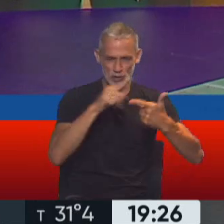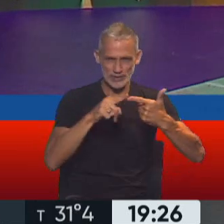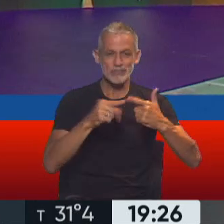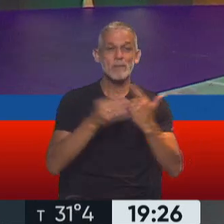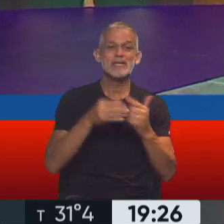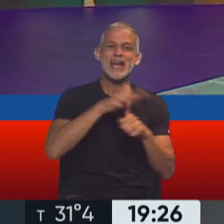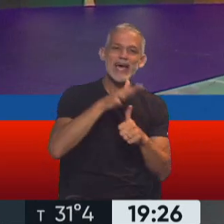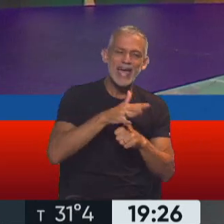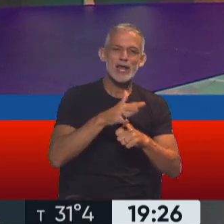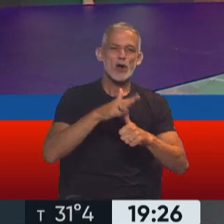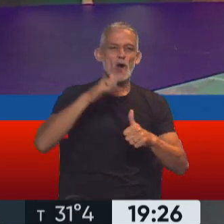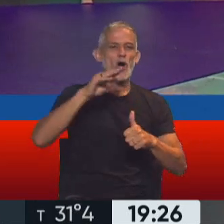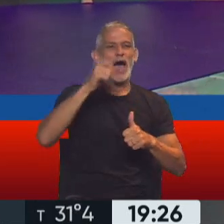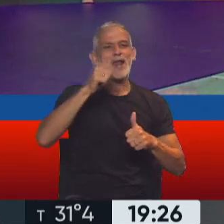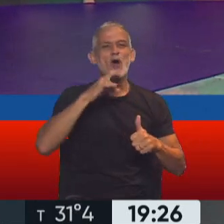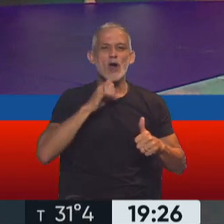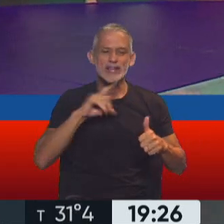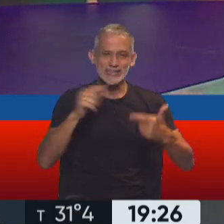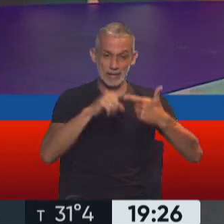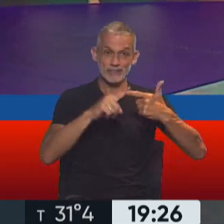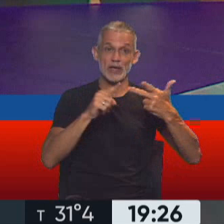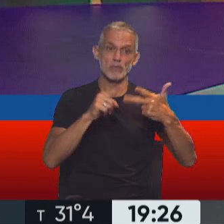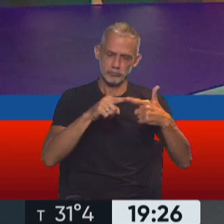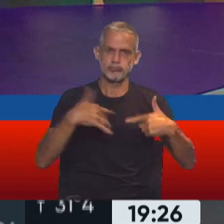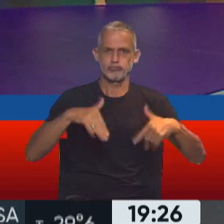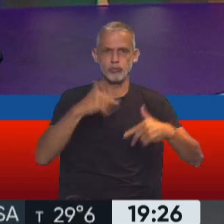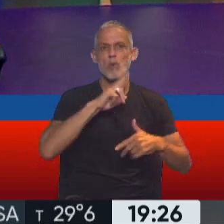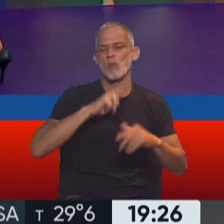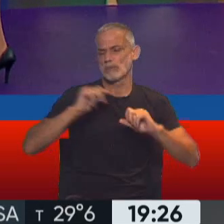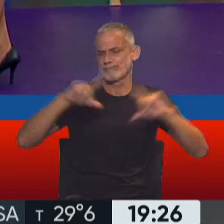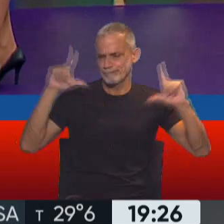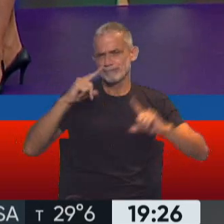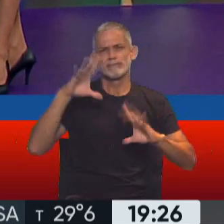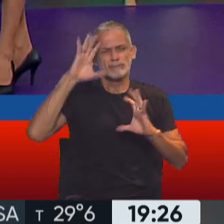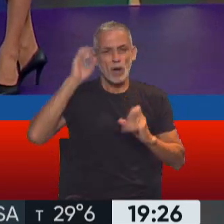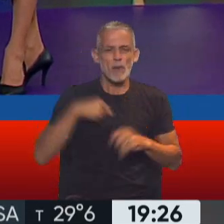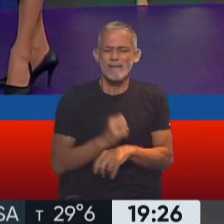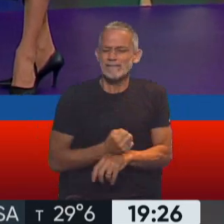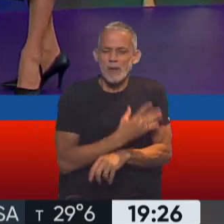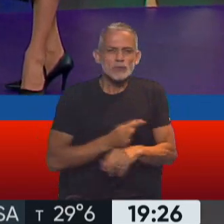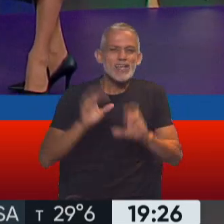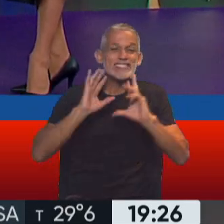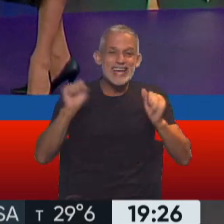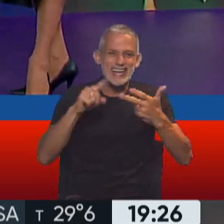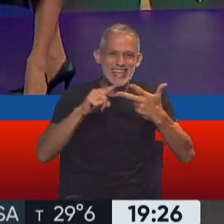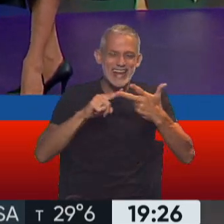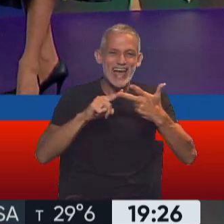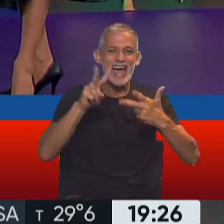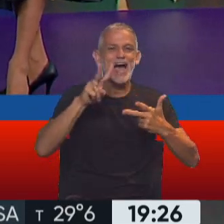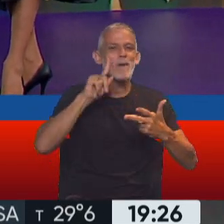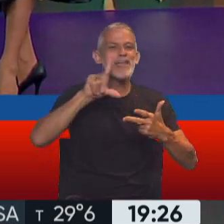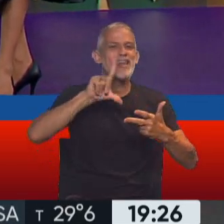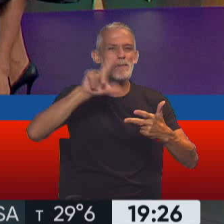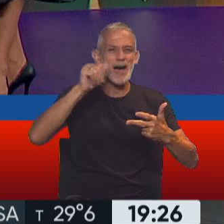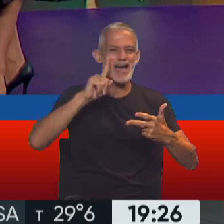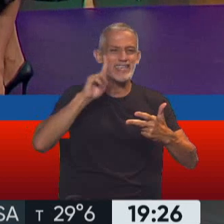con la ministra de Género, Elisabeth Gómez Alcorta, con una mujer que ha sido fundamental. Todos recordamos la emoción que tenía la secretaria legal y técnica, Vilma Ibarra, en